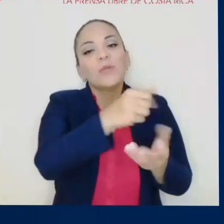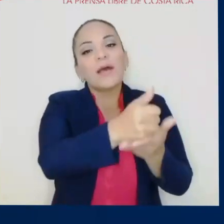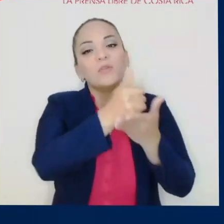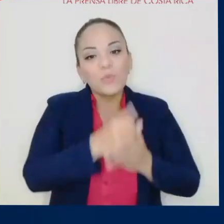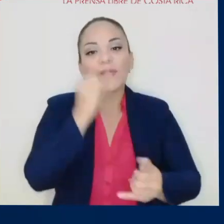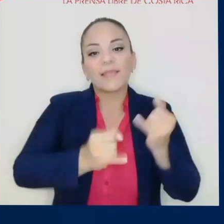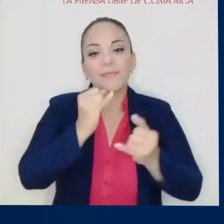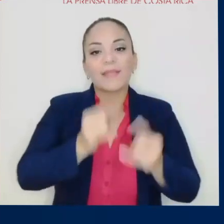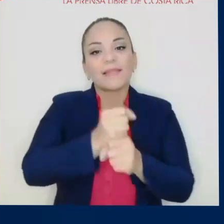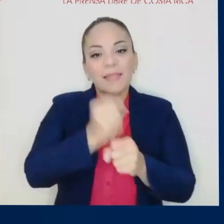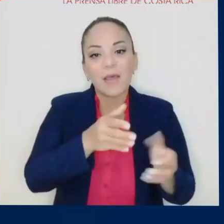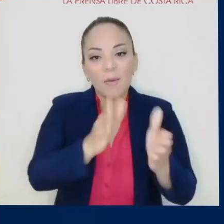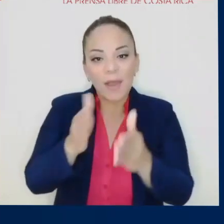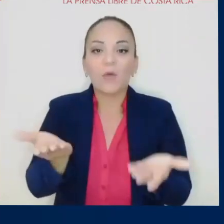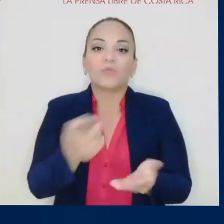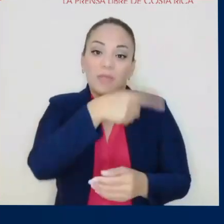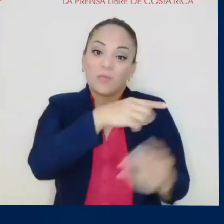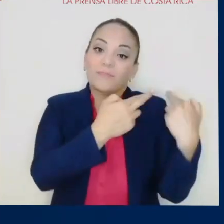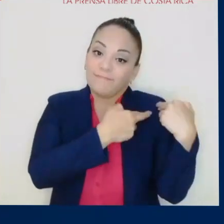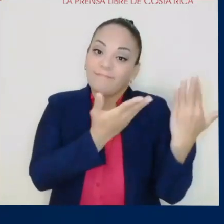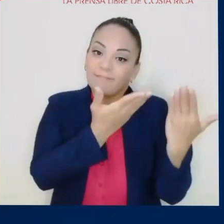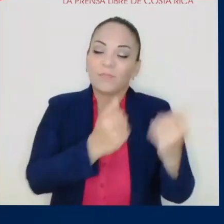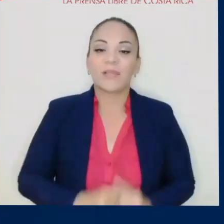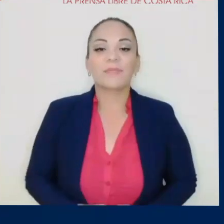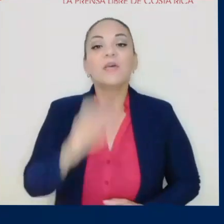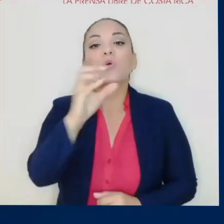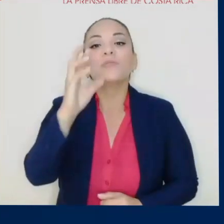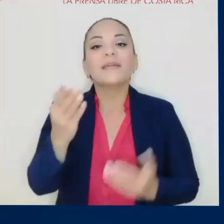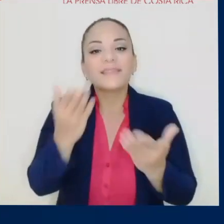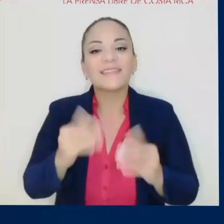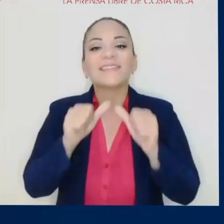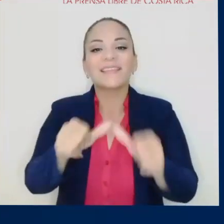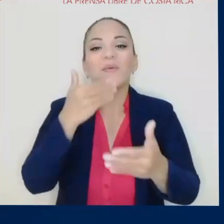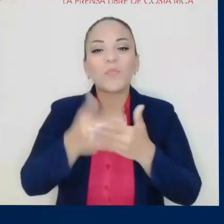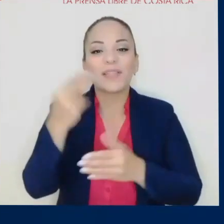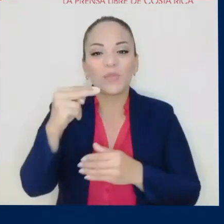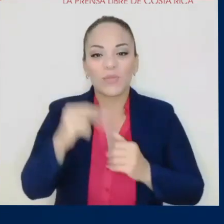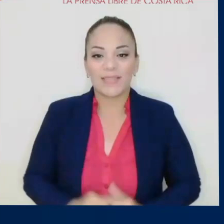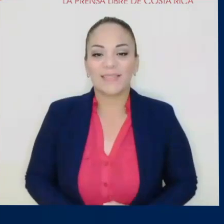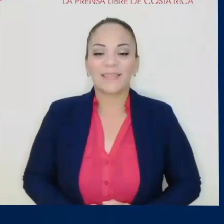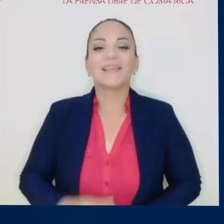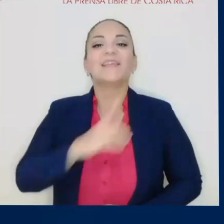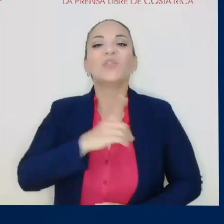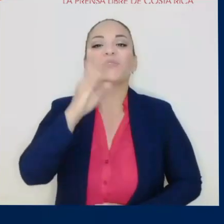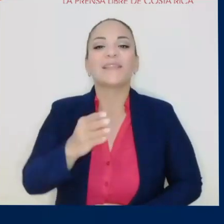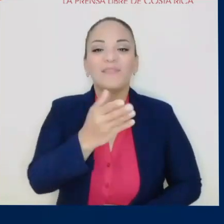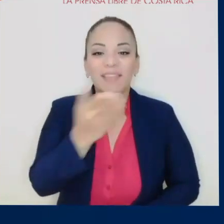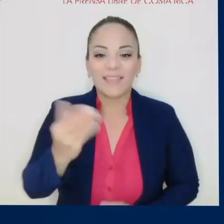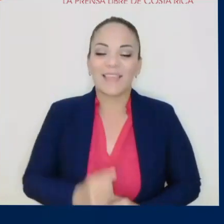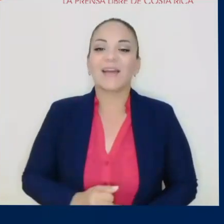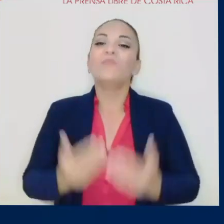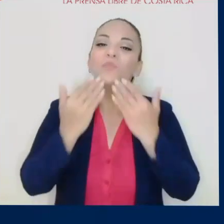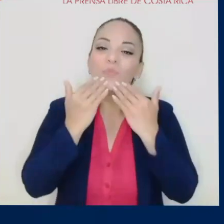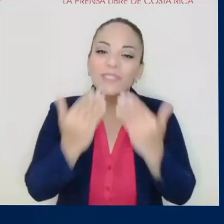ayude a terminar estas obras con la parte que les corresponde. Costarricenses, siguen las buenas noticias. Dios les